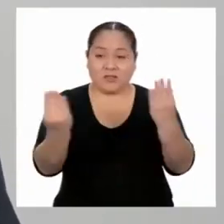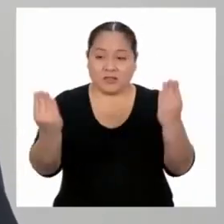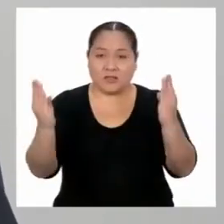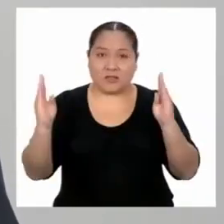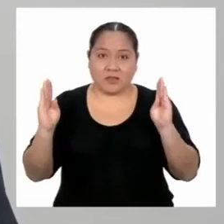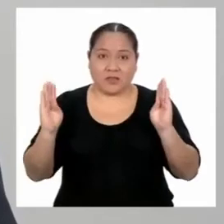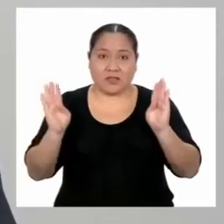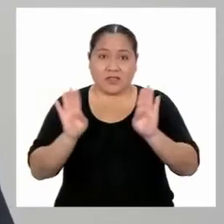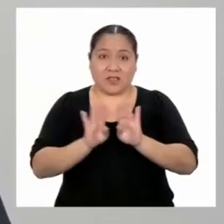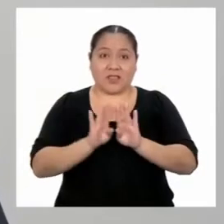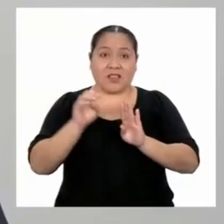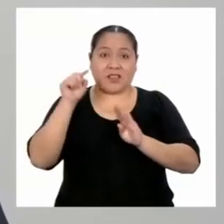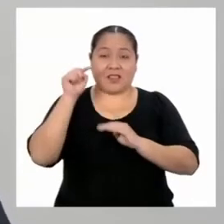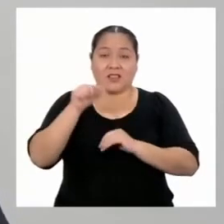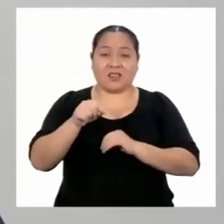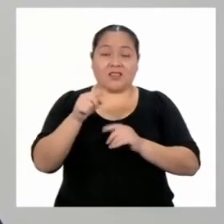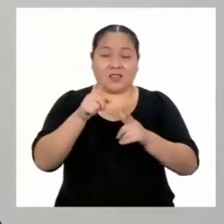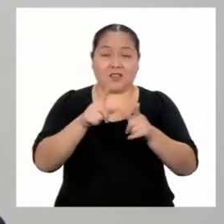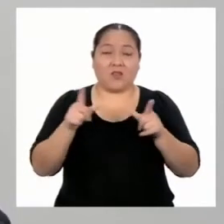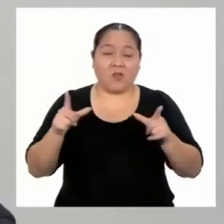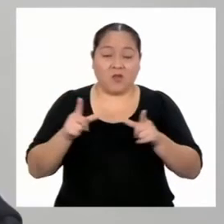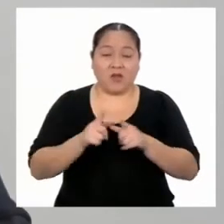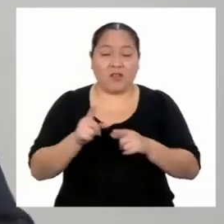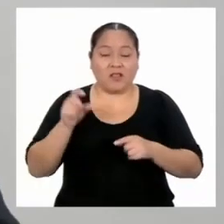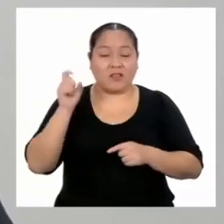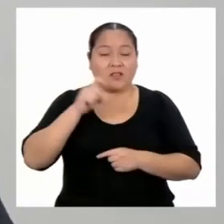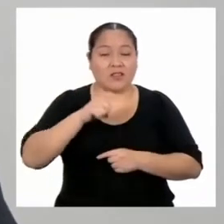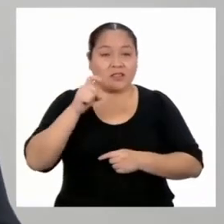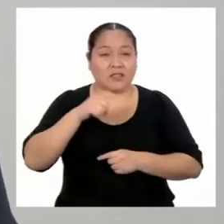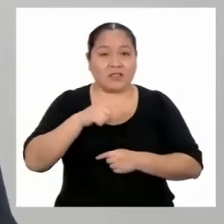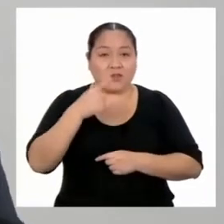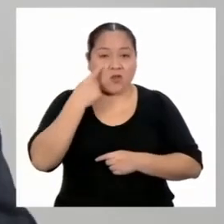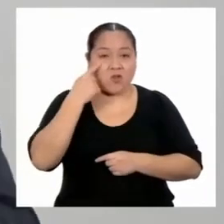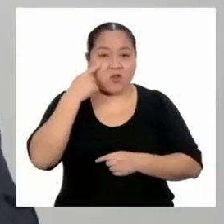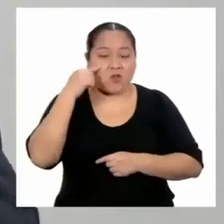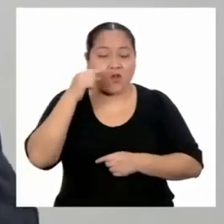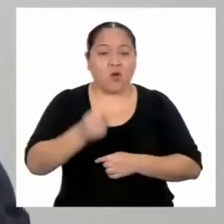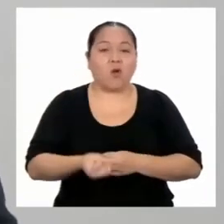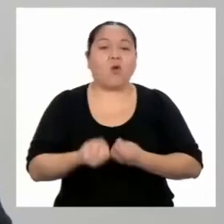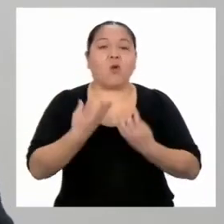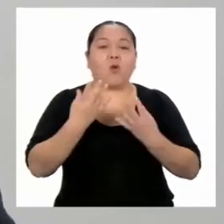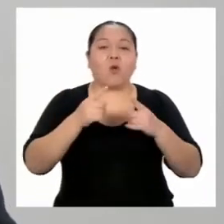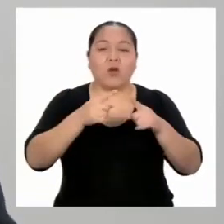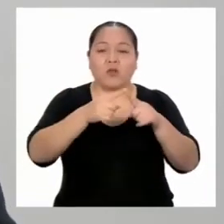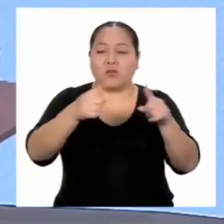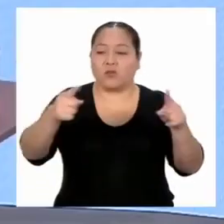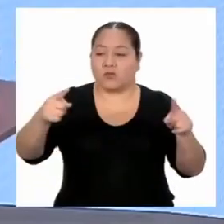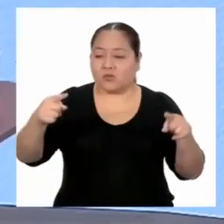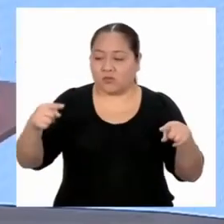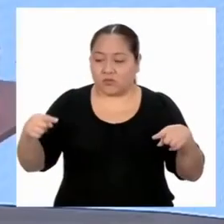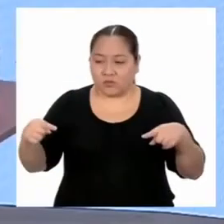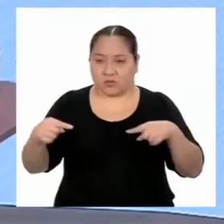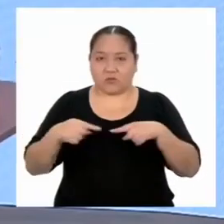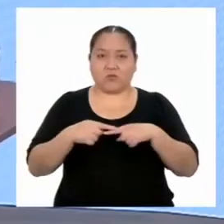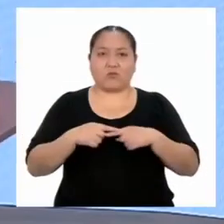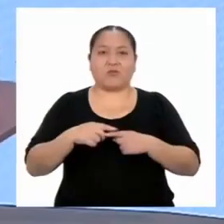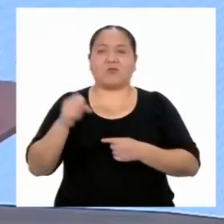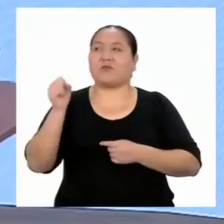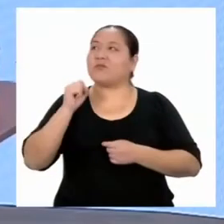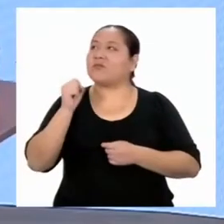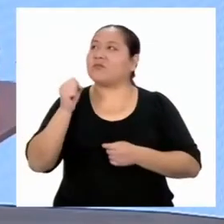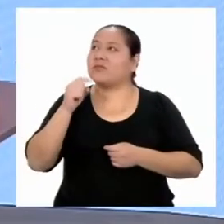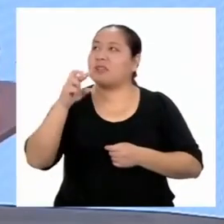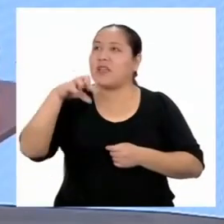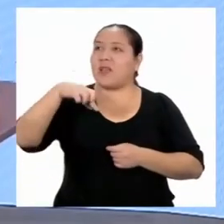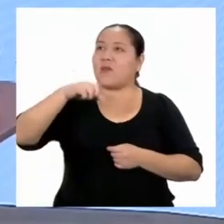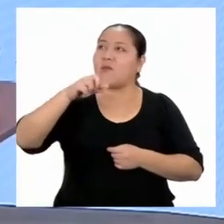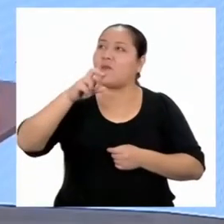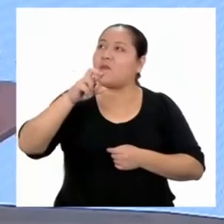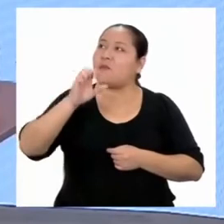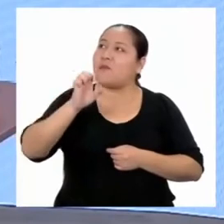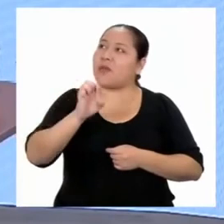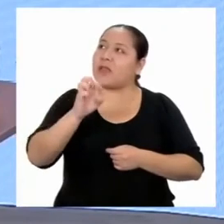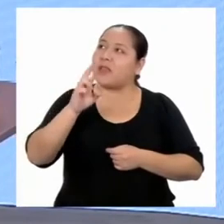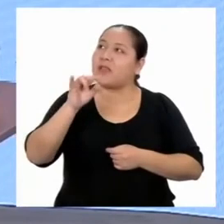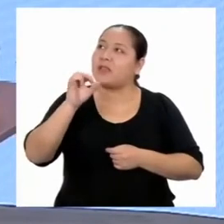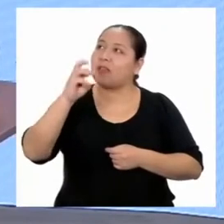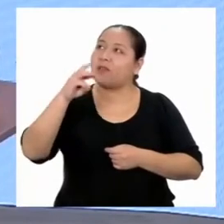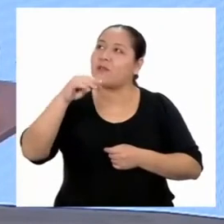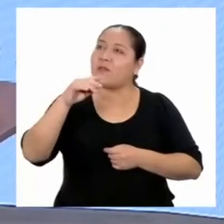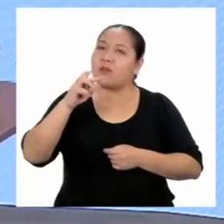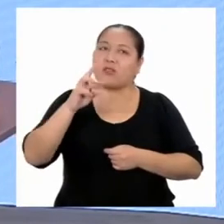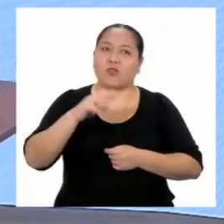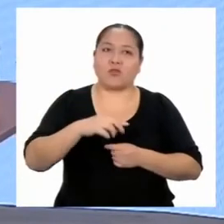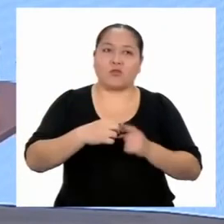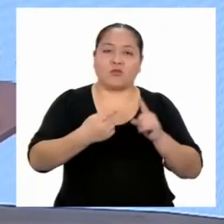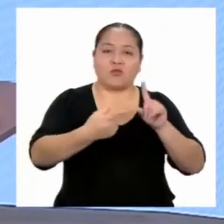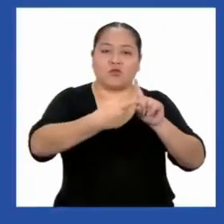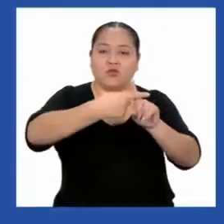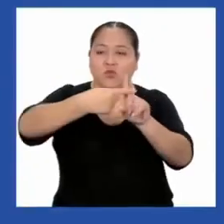¿cierto? Entonces, lo que debemos conocer es cuánto mide el contorno. ¡Claro! El perímetro. Eso lo sacamos